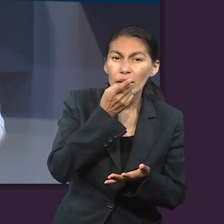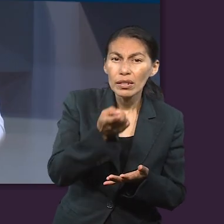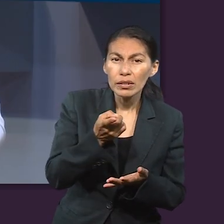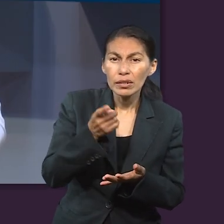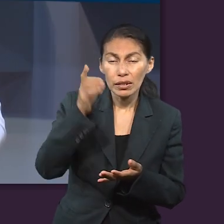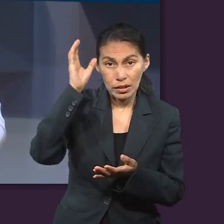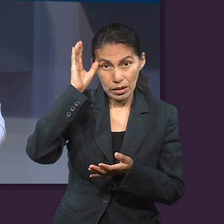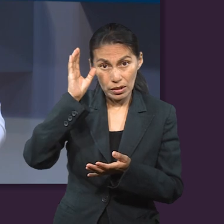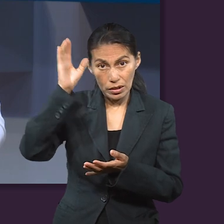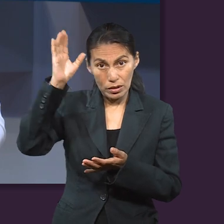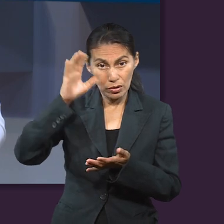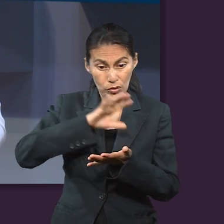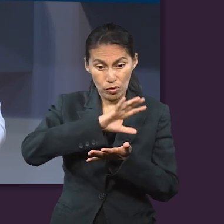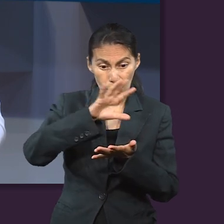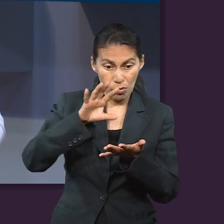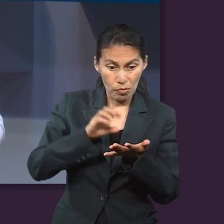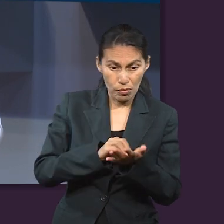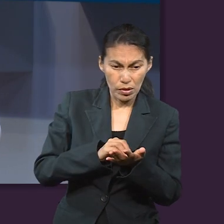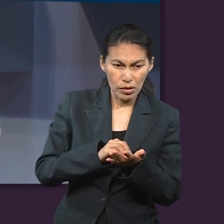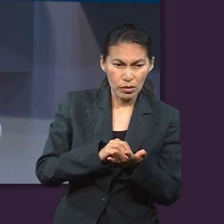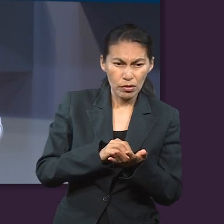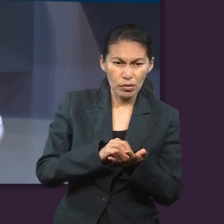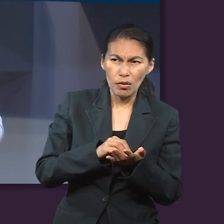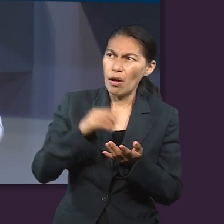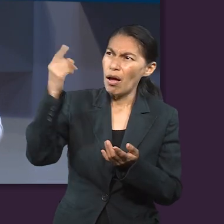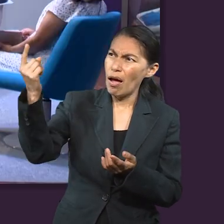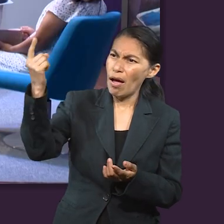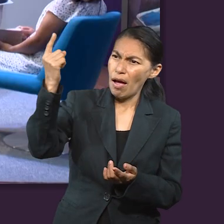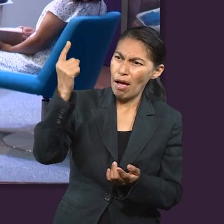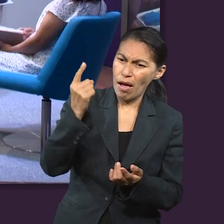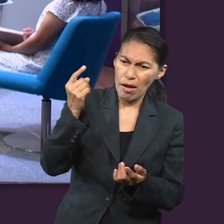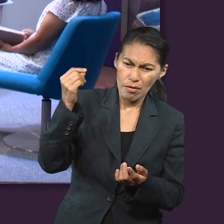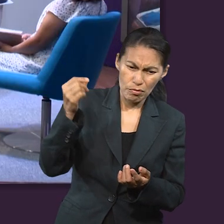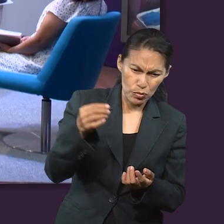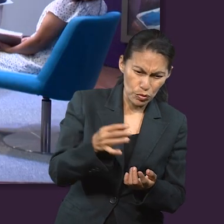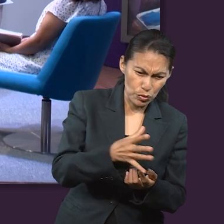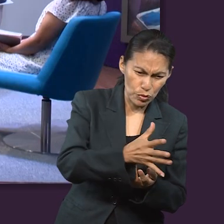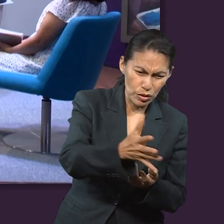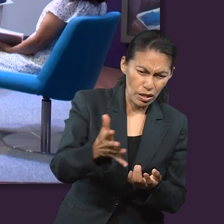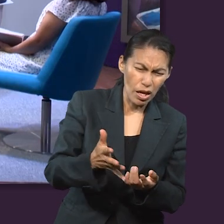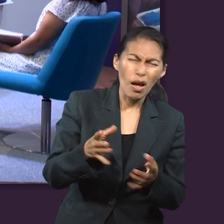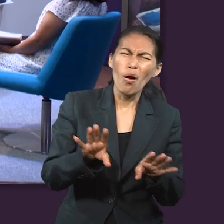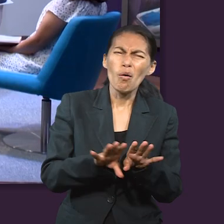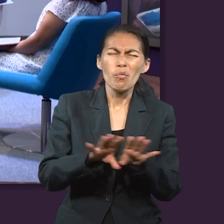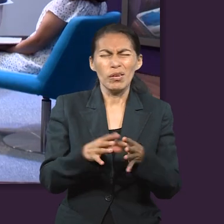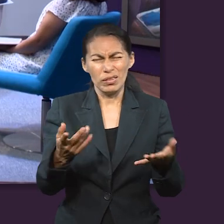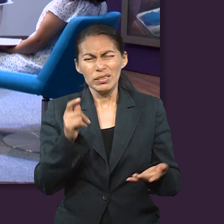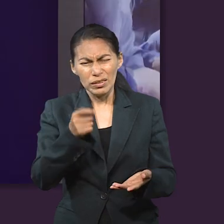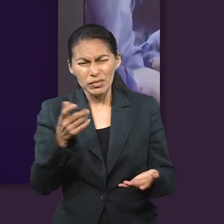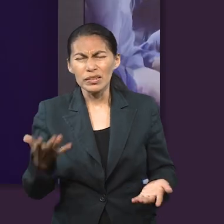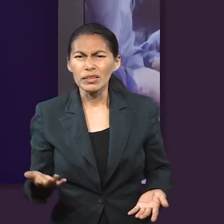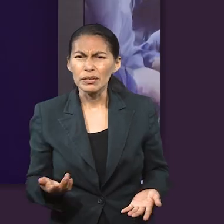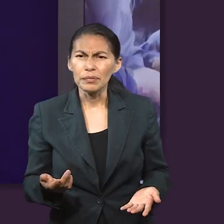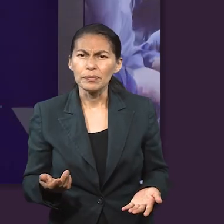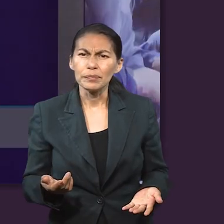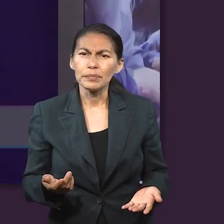que la plenitud de Cristo se pueda revelar en nuestra comunidad cristiana? Ok, yo creo, vale, que